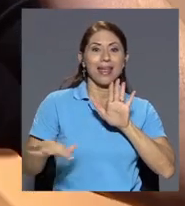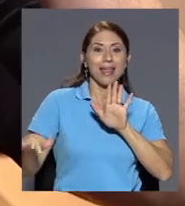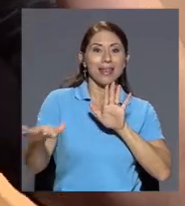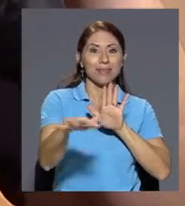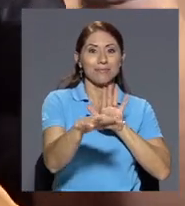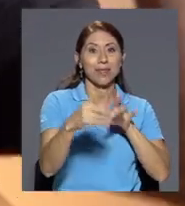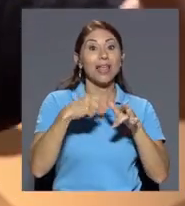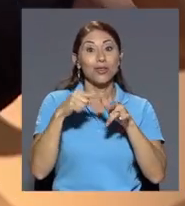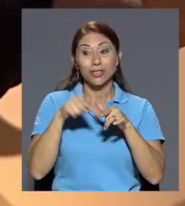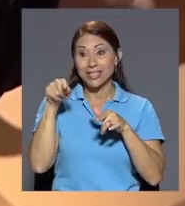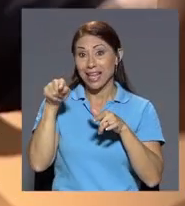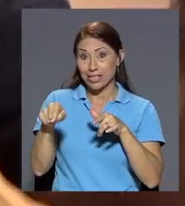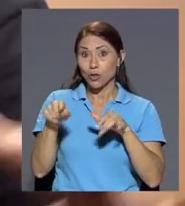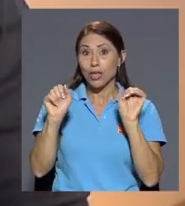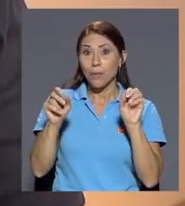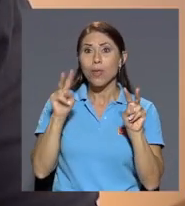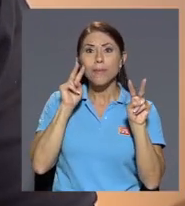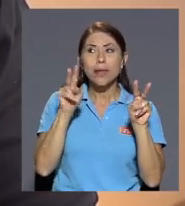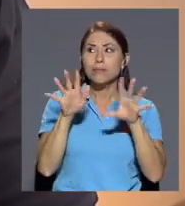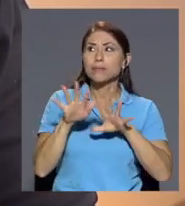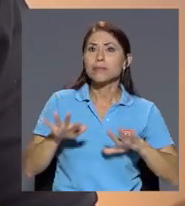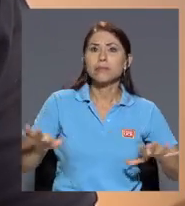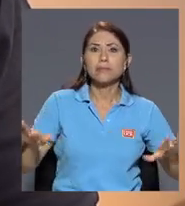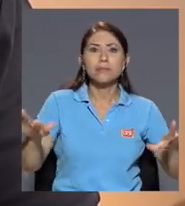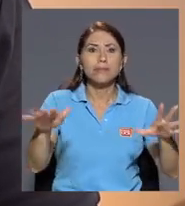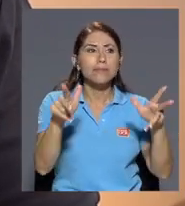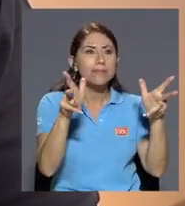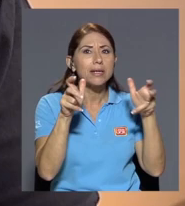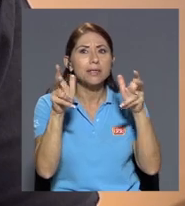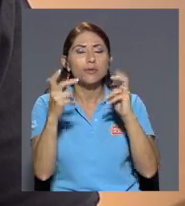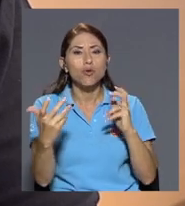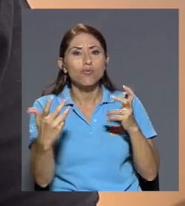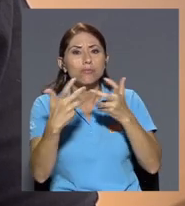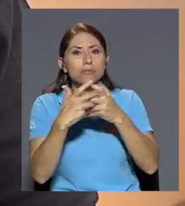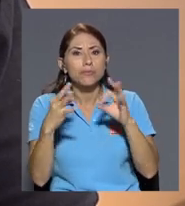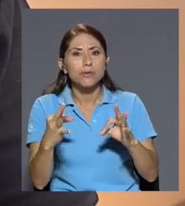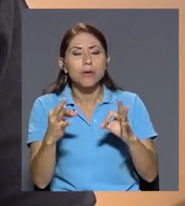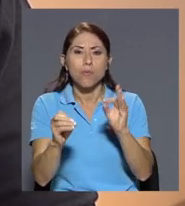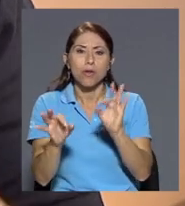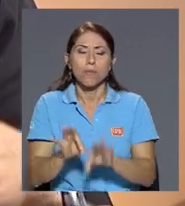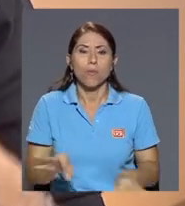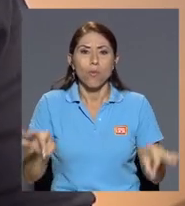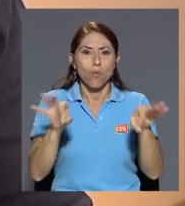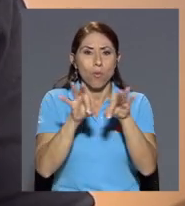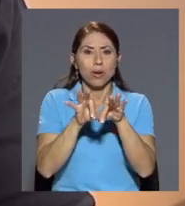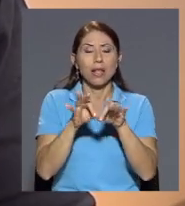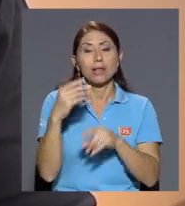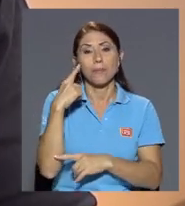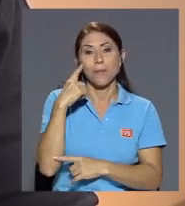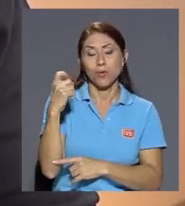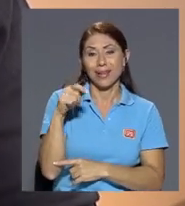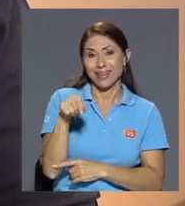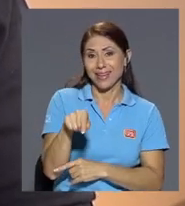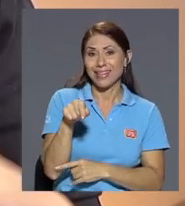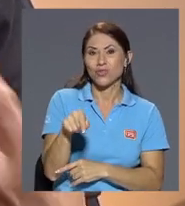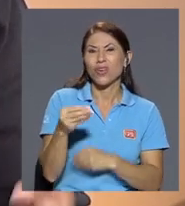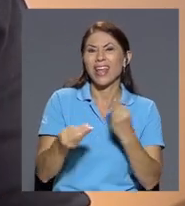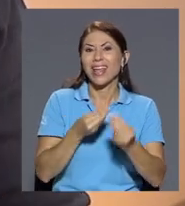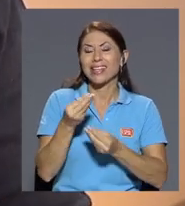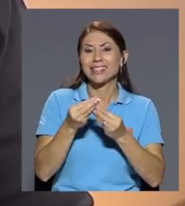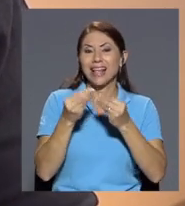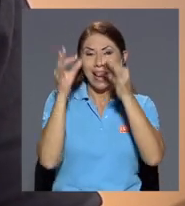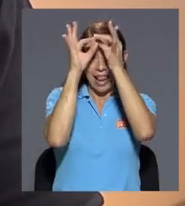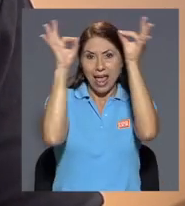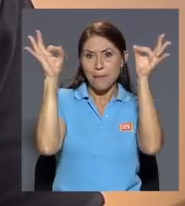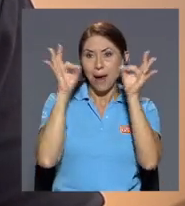y de la percepción del espacio a nivel del entorno son muy importantes porque al final de cuentas eso son es la imagen del